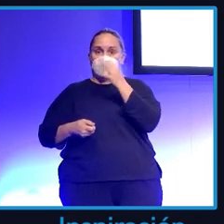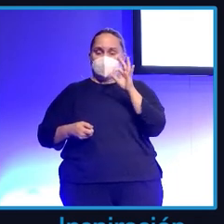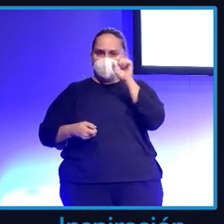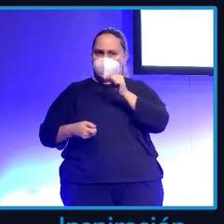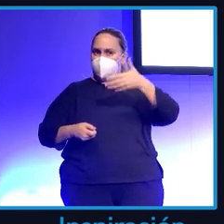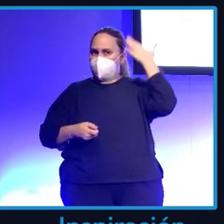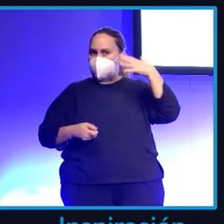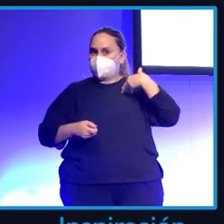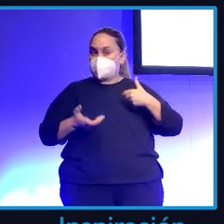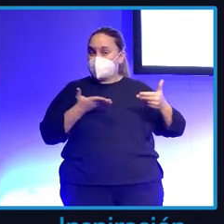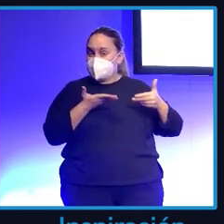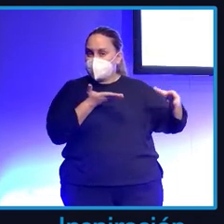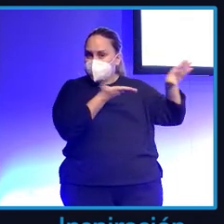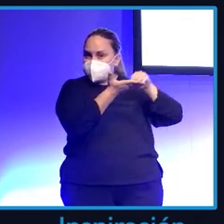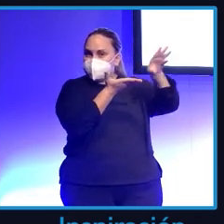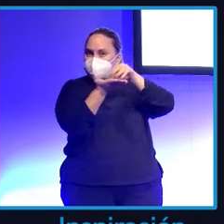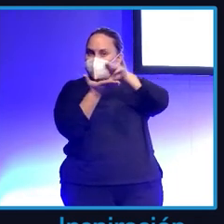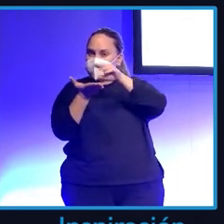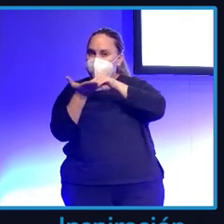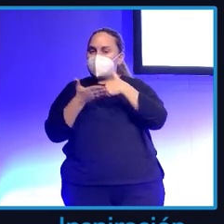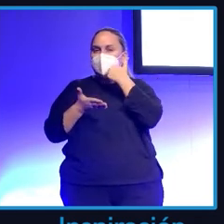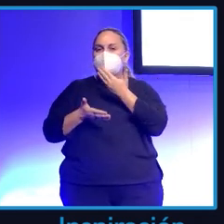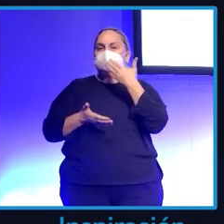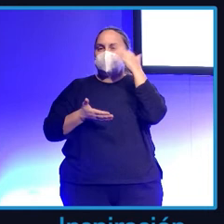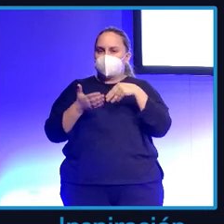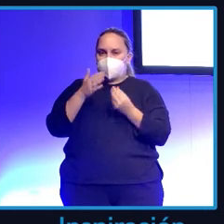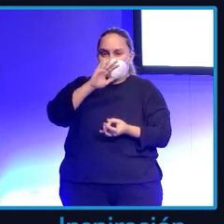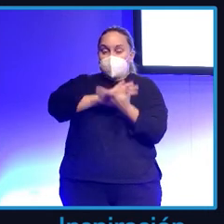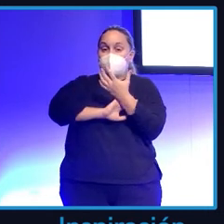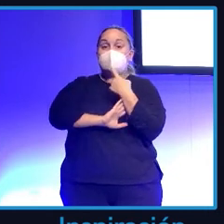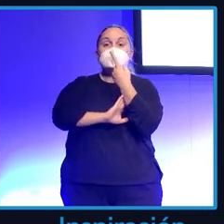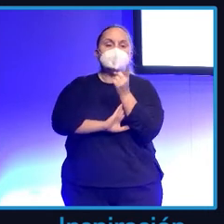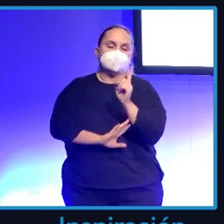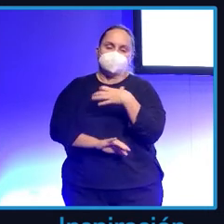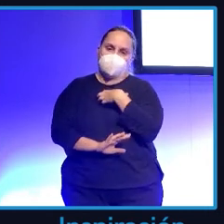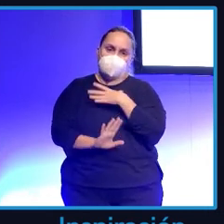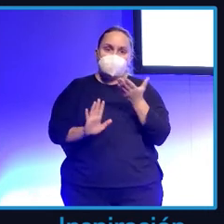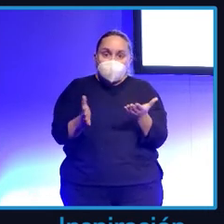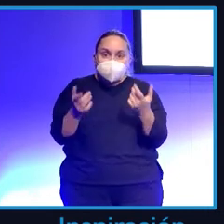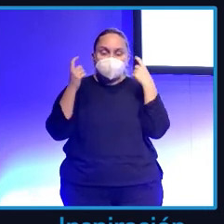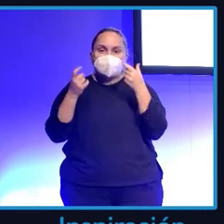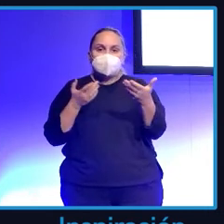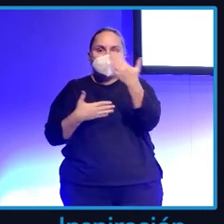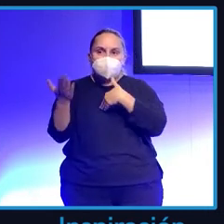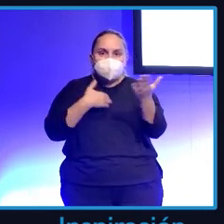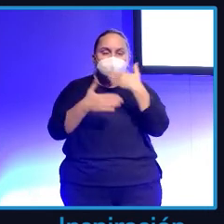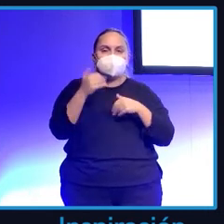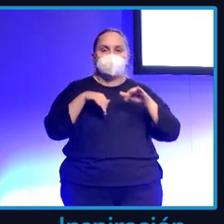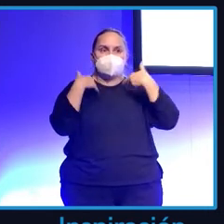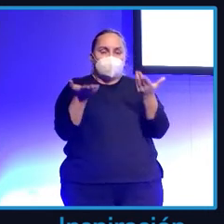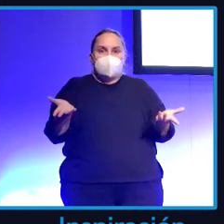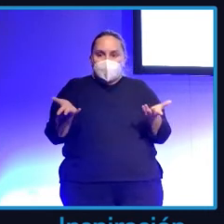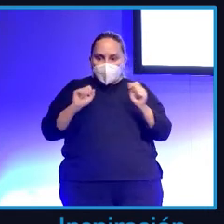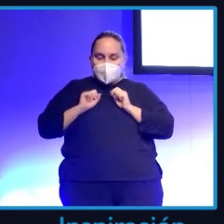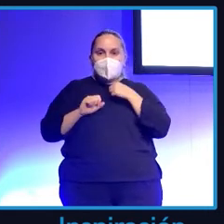y vamos a hacer algo muy chulo con ellos, que todavía no se puede decir qué, pero bueno, yo intento que la gente me los regale para hacer una cosa buena con ellos, pero está